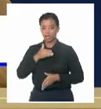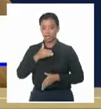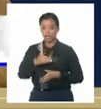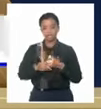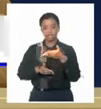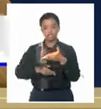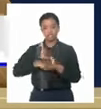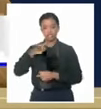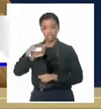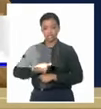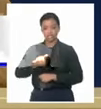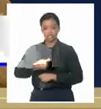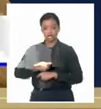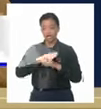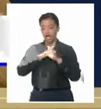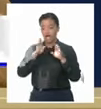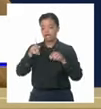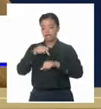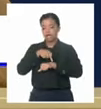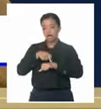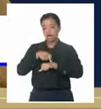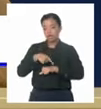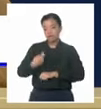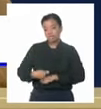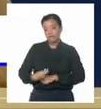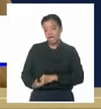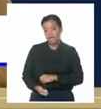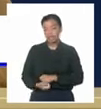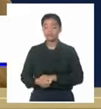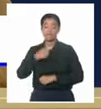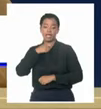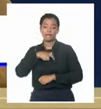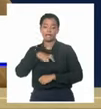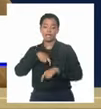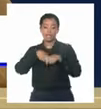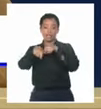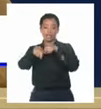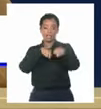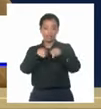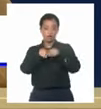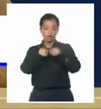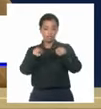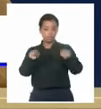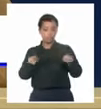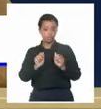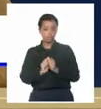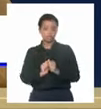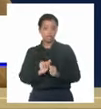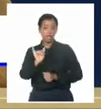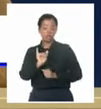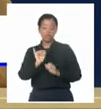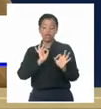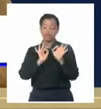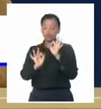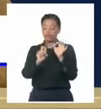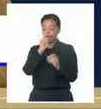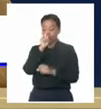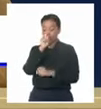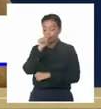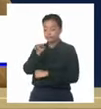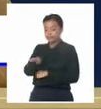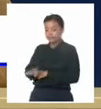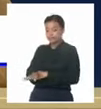ha intervenido tienen que ver con los divorcios, tienen que ver con los procesos de guardia, cuidado y régimen de comunicación